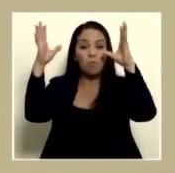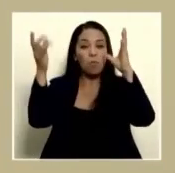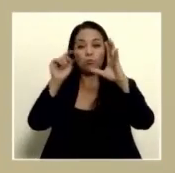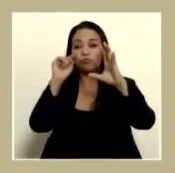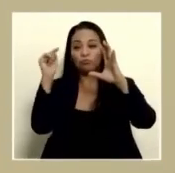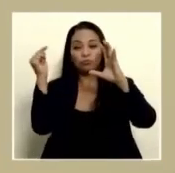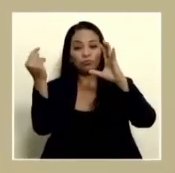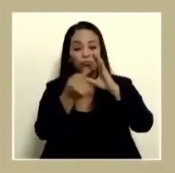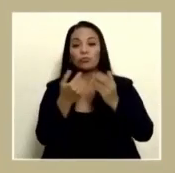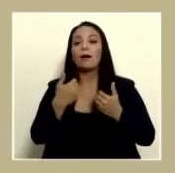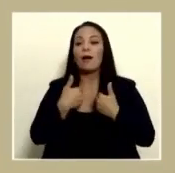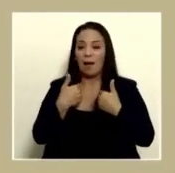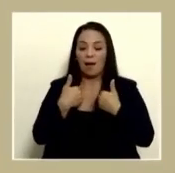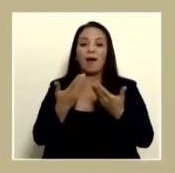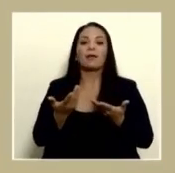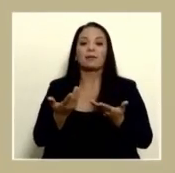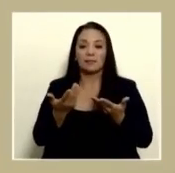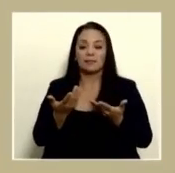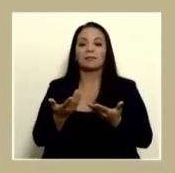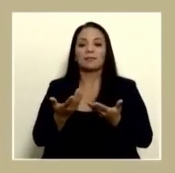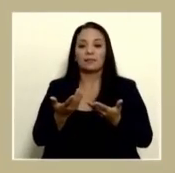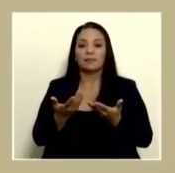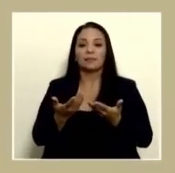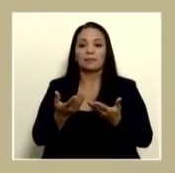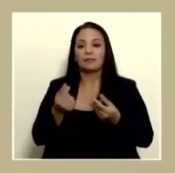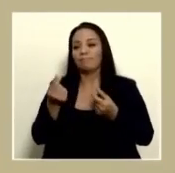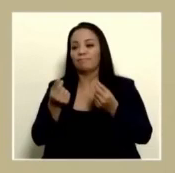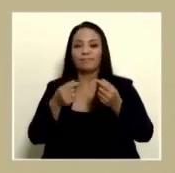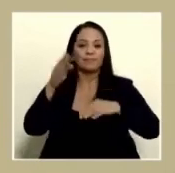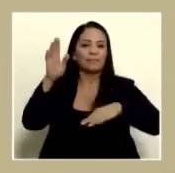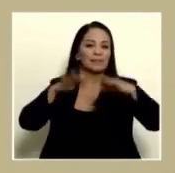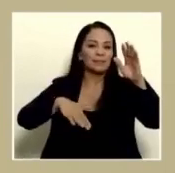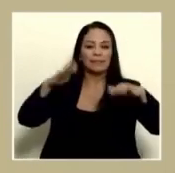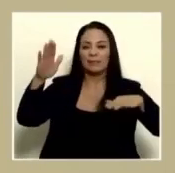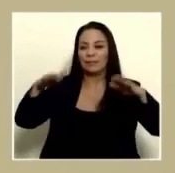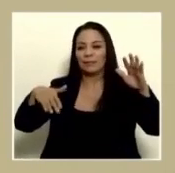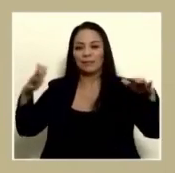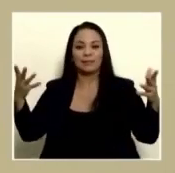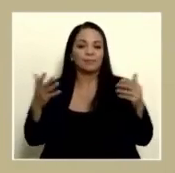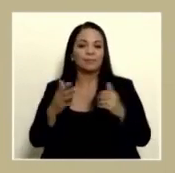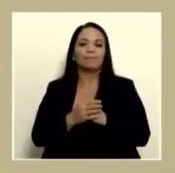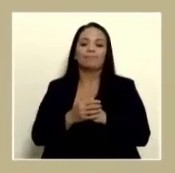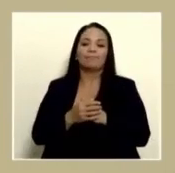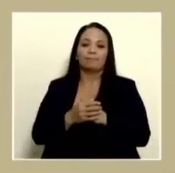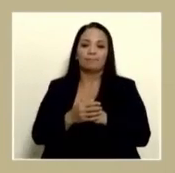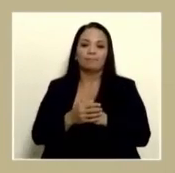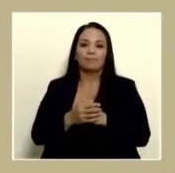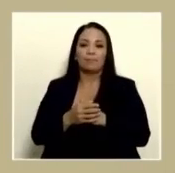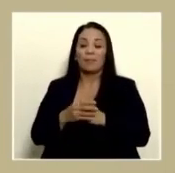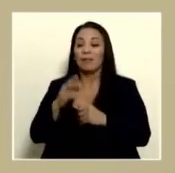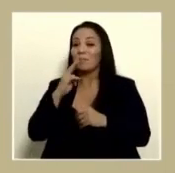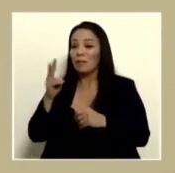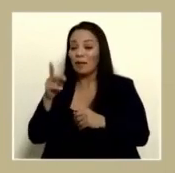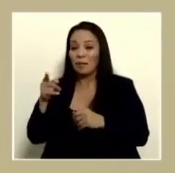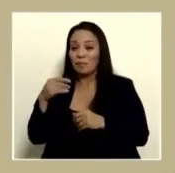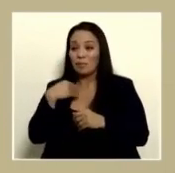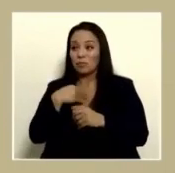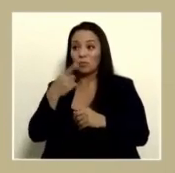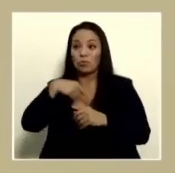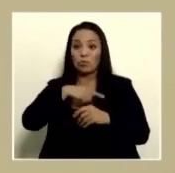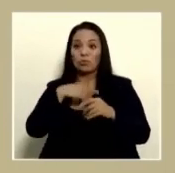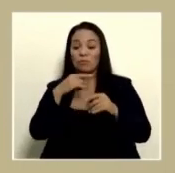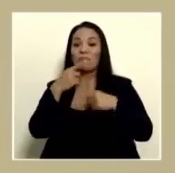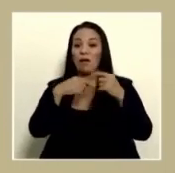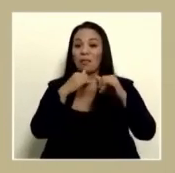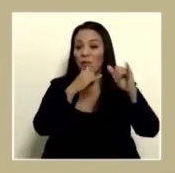hay distorsiones tarifas y ese tipo de cosas nos tienen demandados ¿verdad ministro? a punto